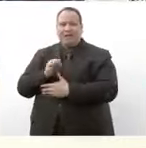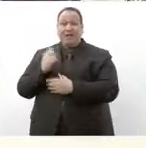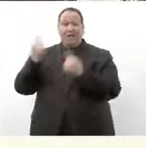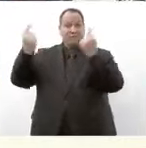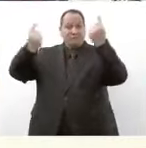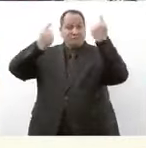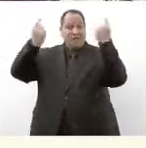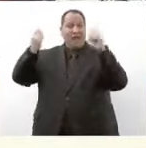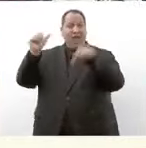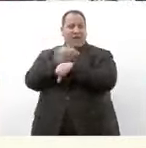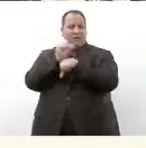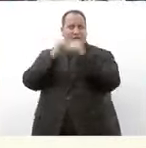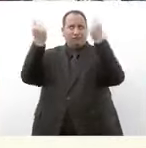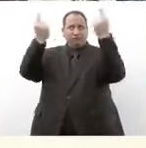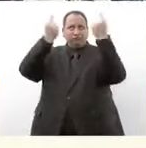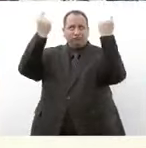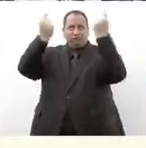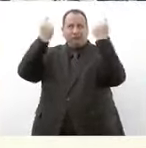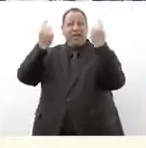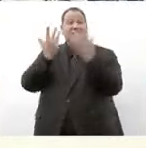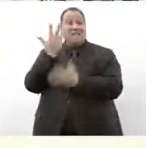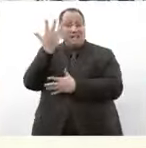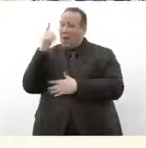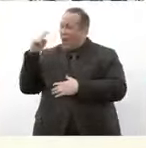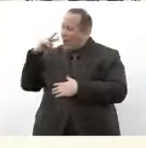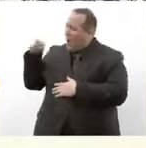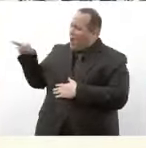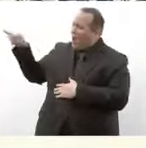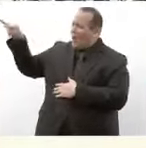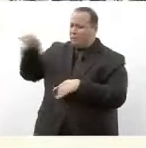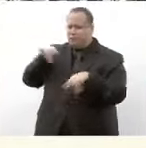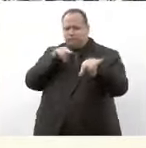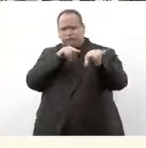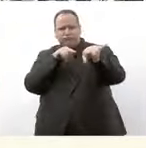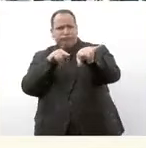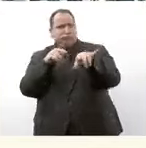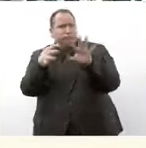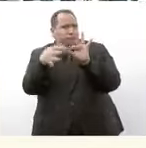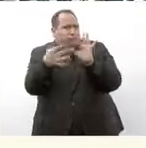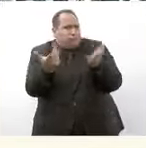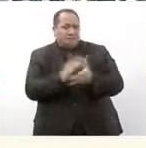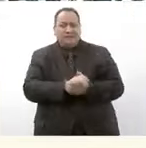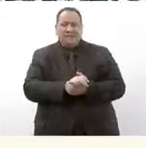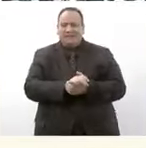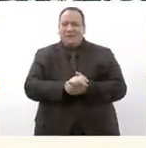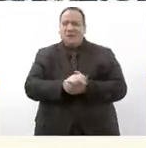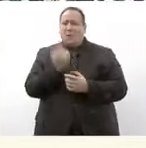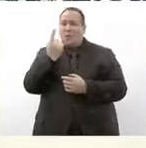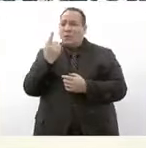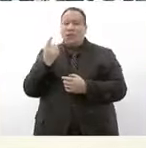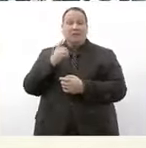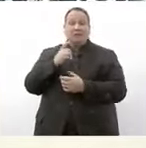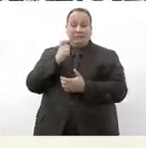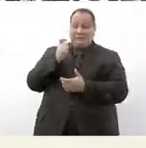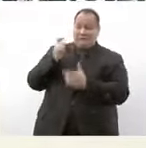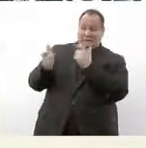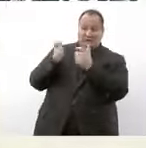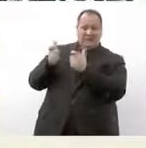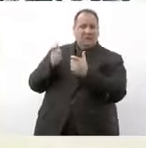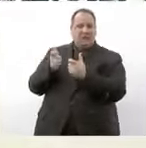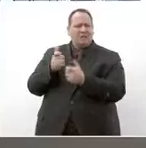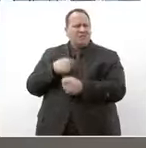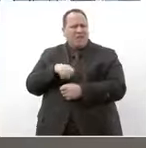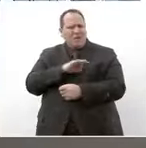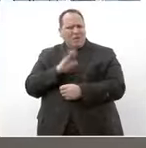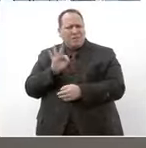ambulancias terrestres de urgencias básicas pues nada más por mencionar el presupuesto no es lo importante en